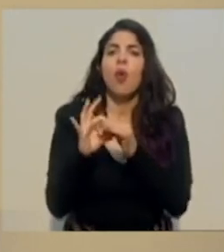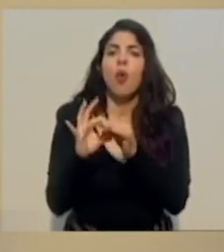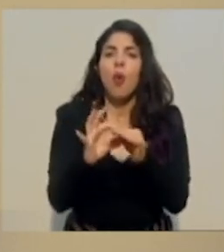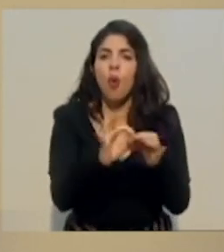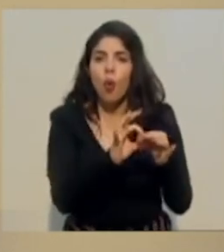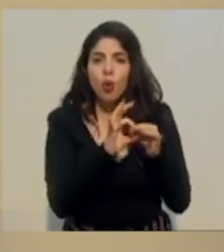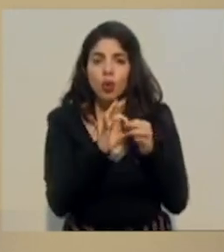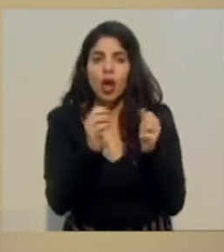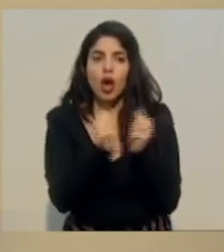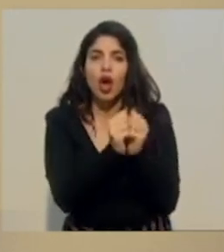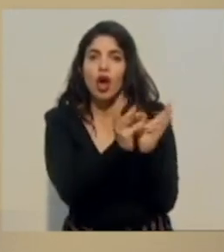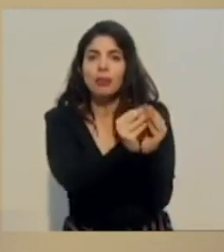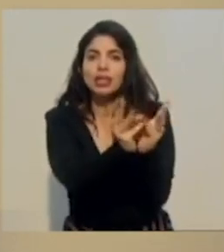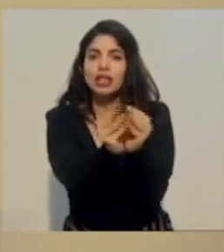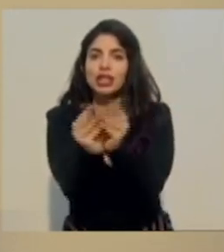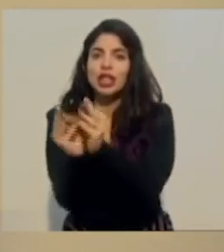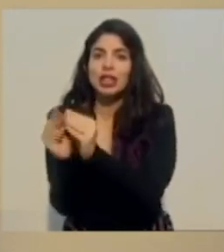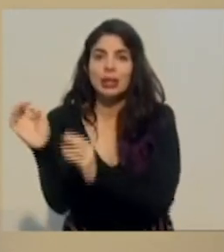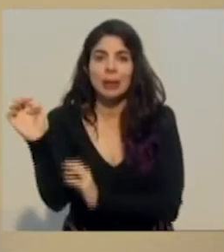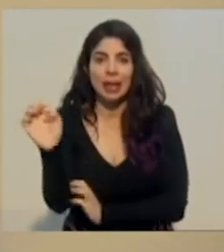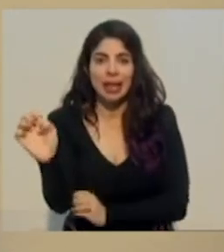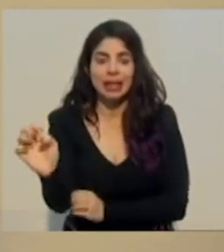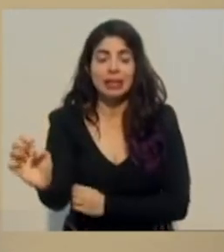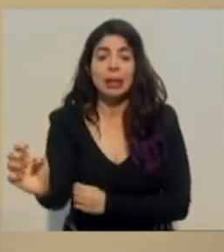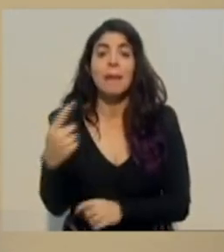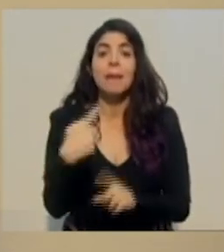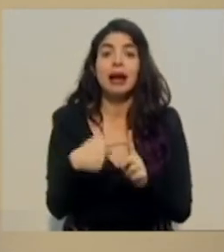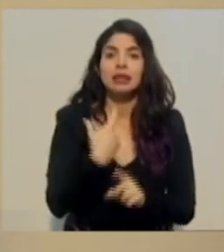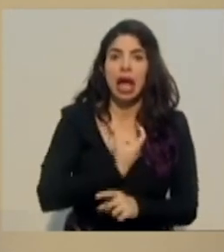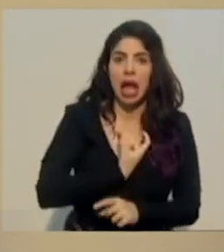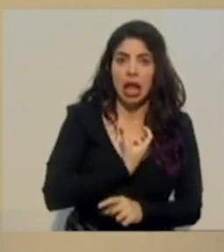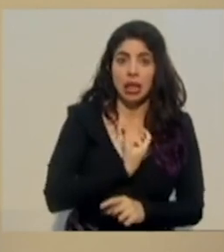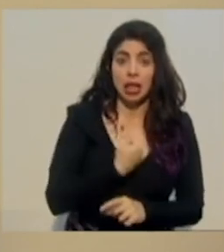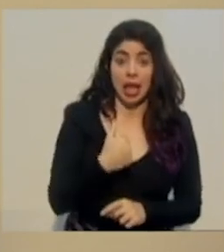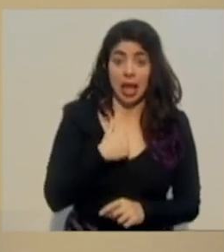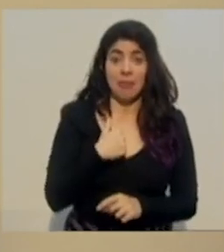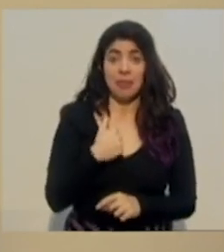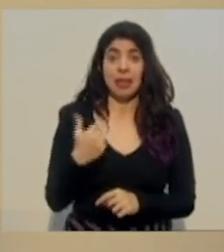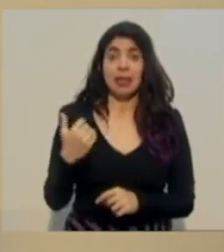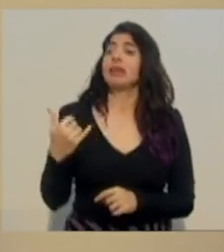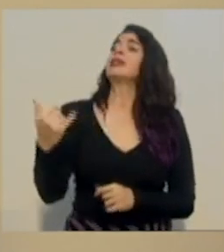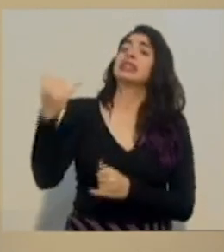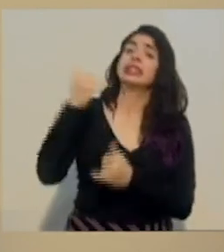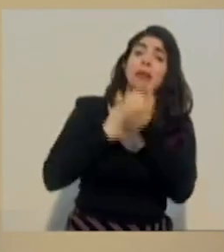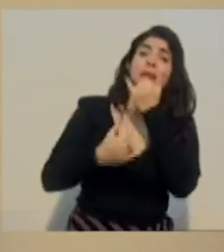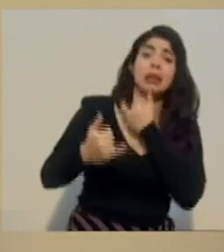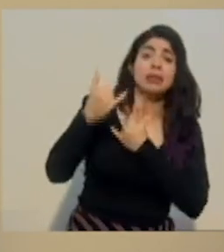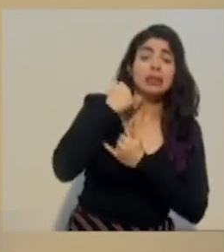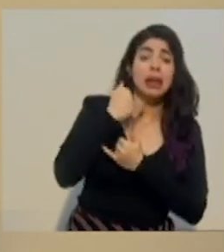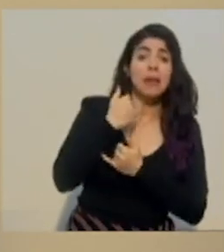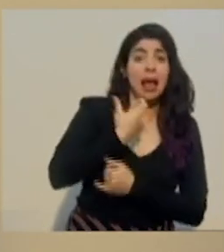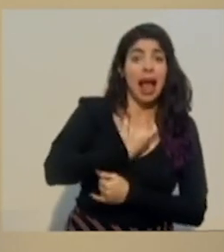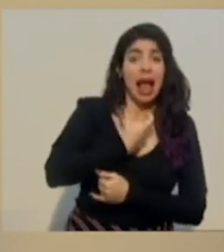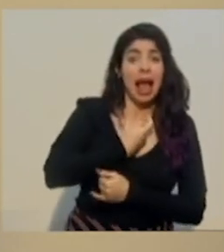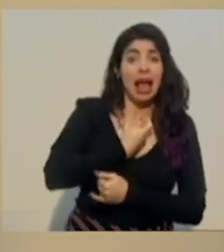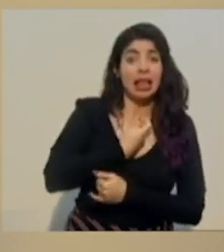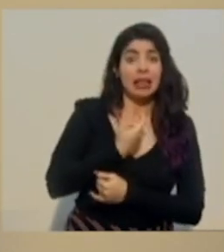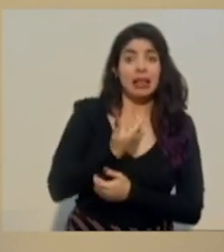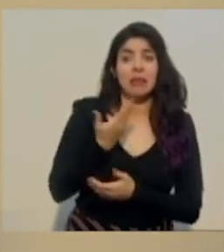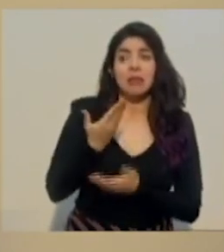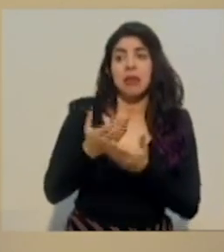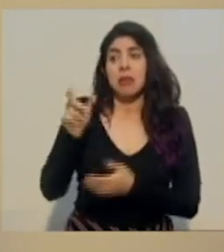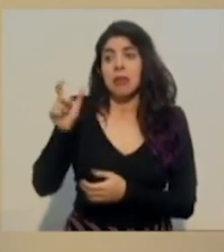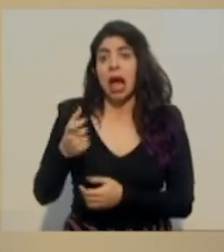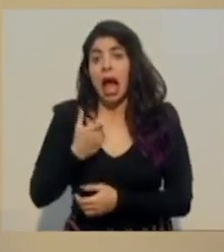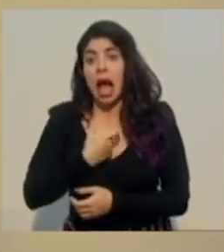emergencia y con los alcaldes. A mí los llamados de las alcaldías a través de, sea el alcalde o la alcaldesa, me parece